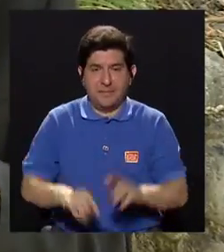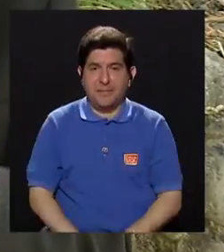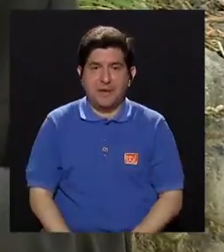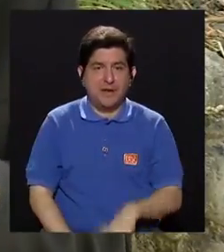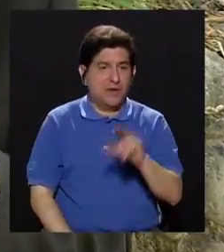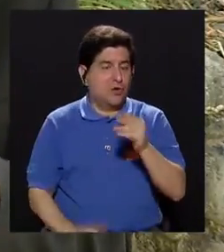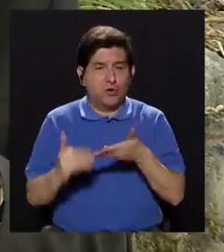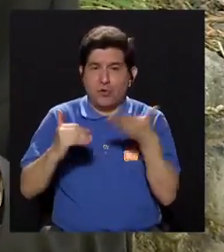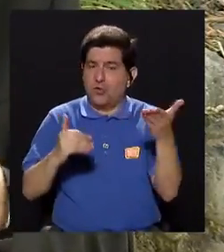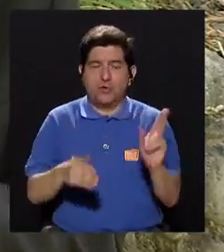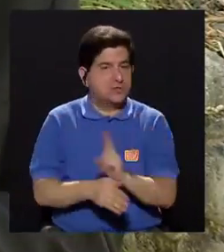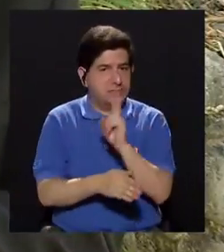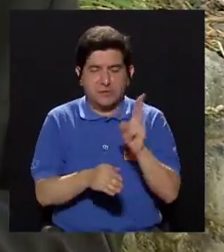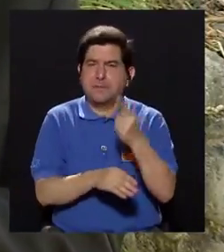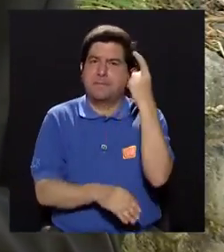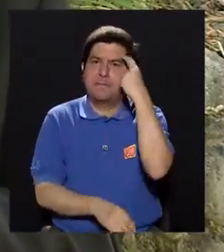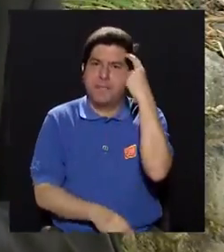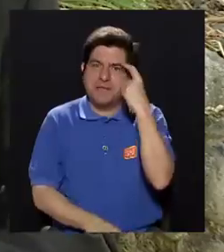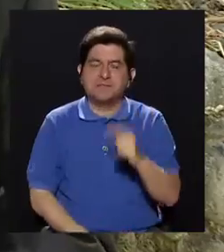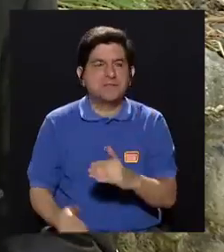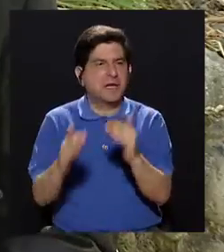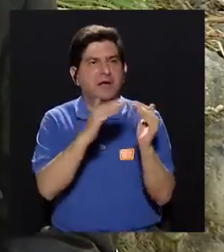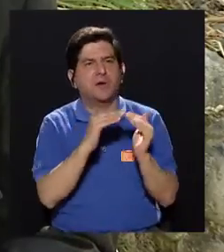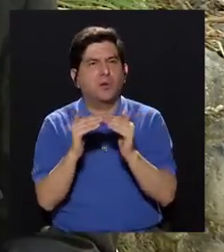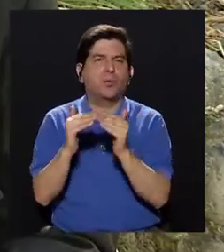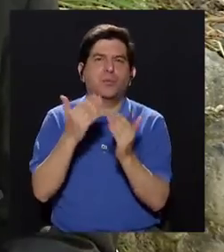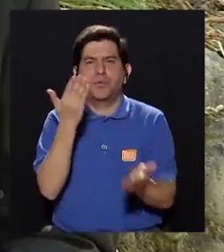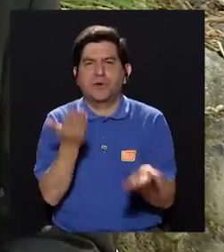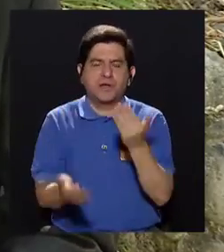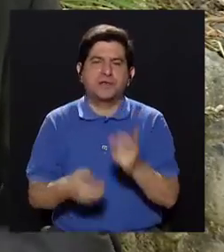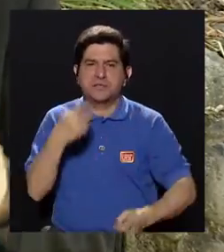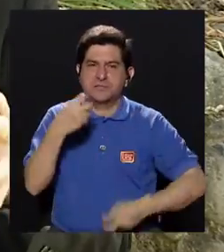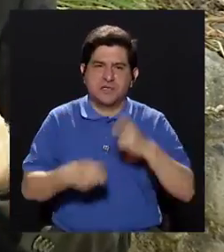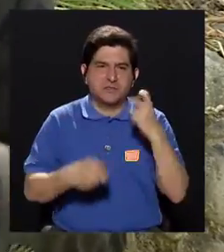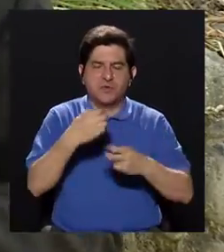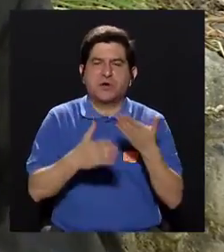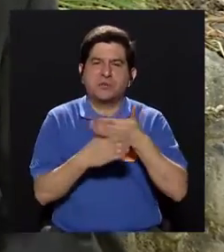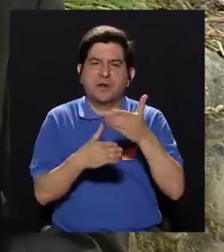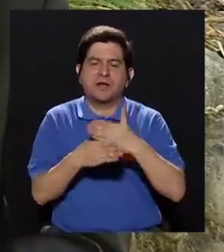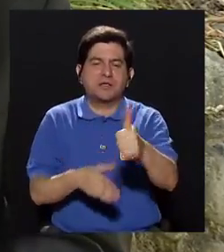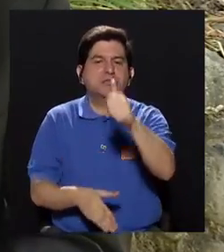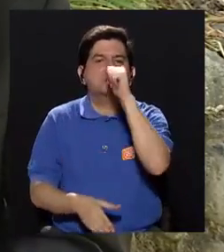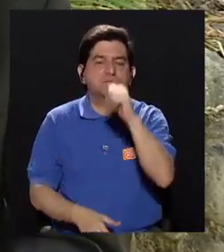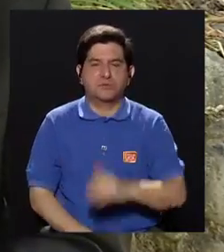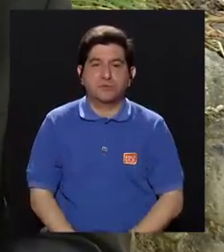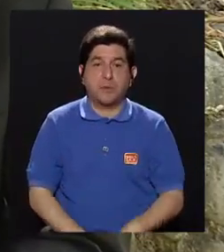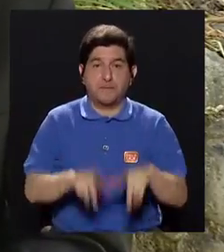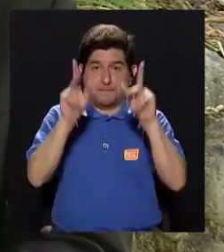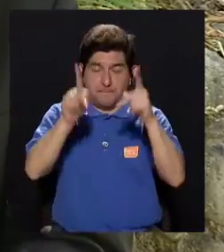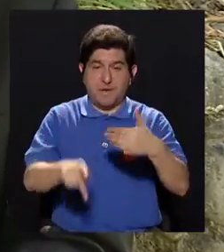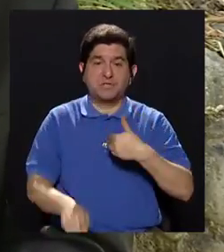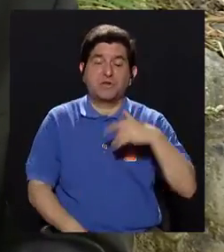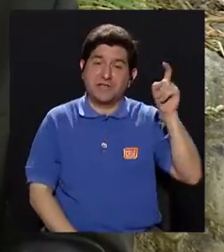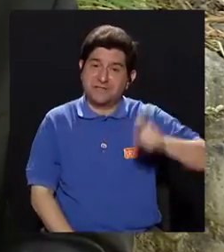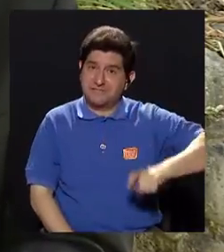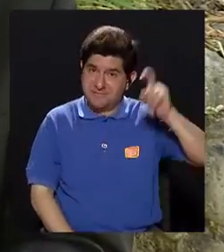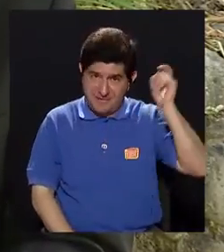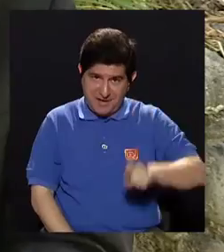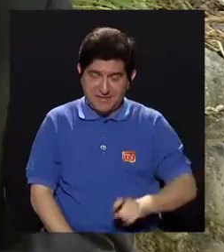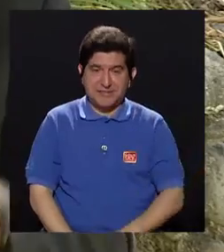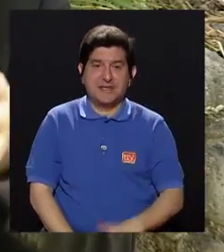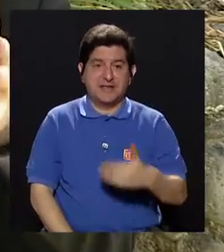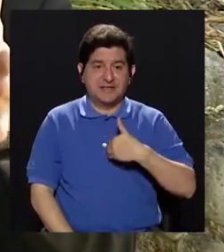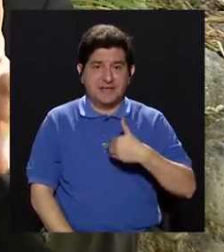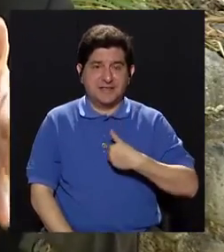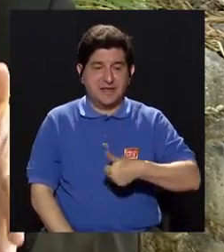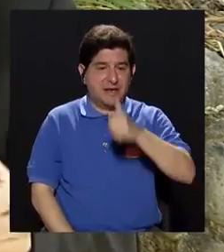este caso no son objetos en desuso. Pensemos en una comunidad donde hay problemas de abastecimiento de agua. Entonces, las personas tienen la necesidad